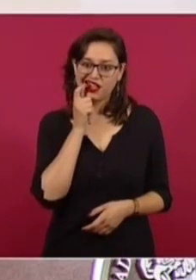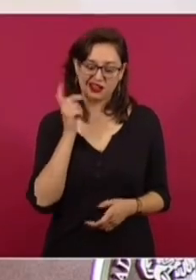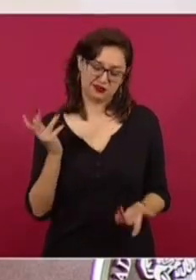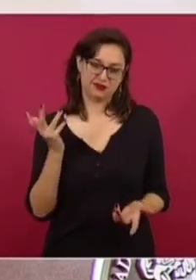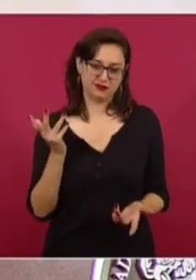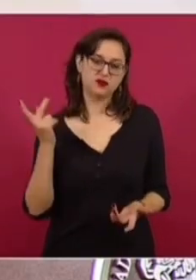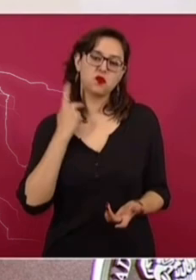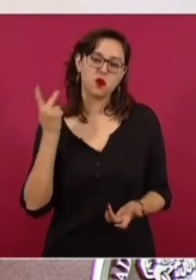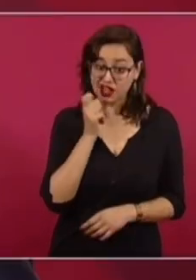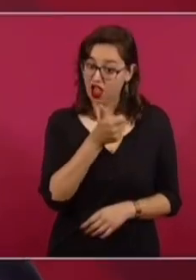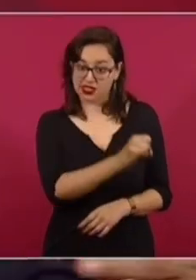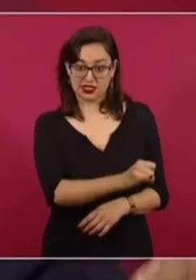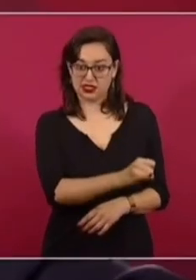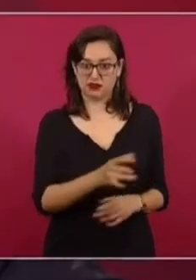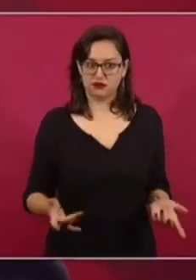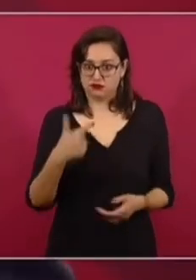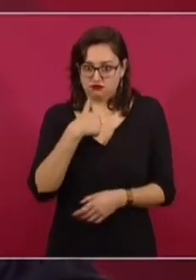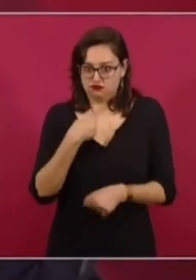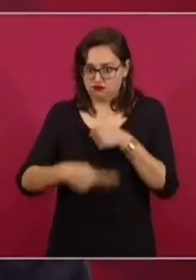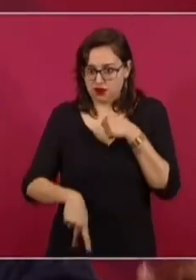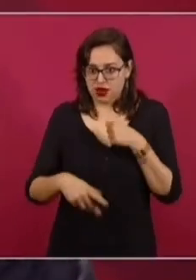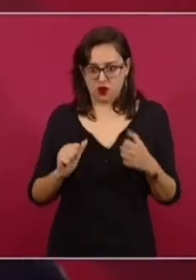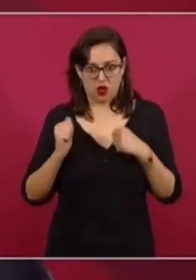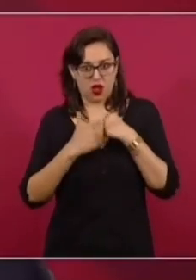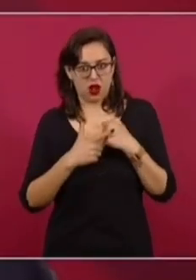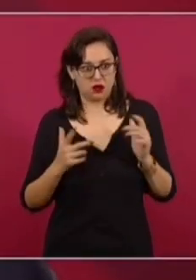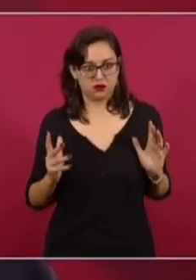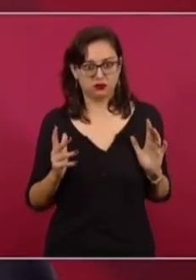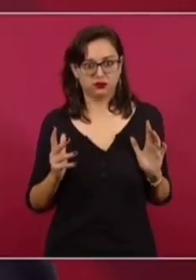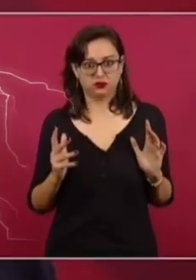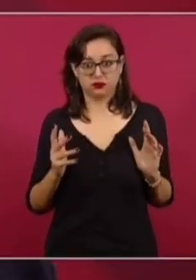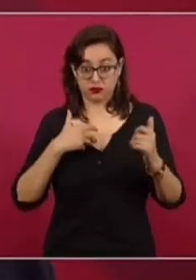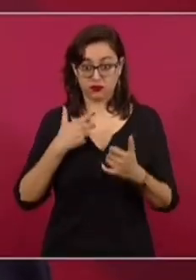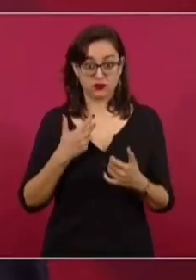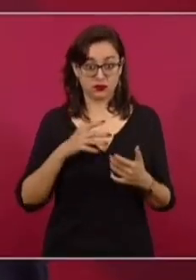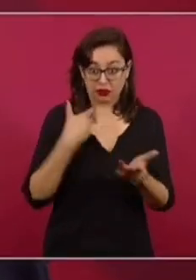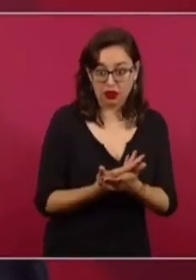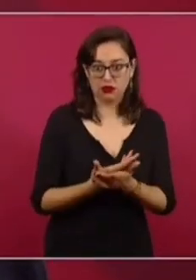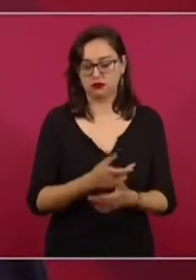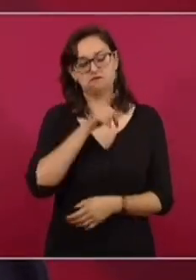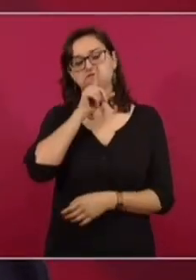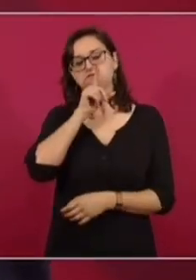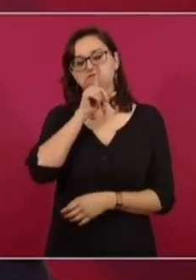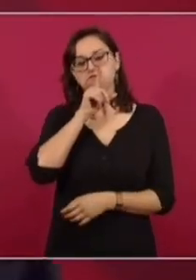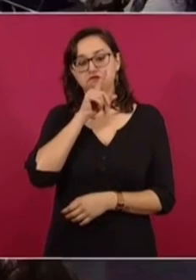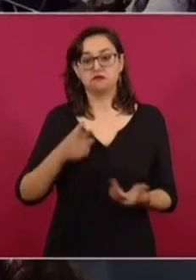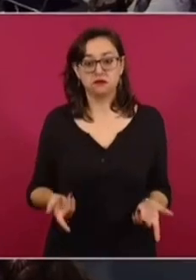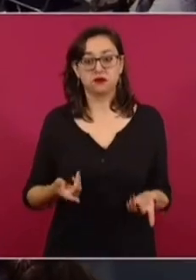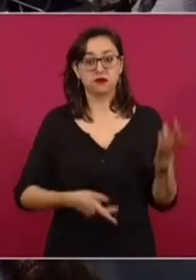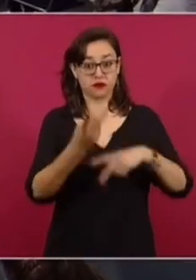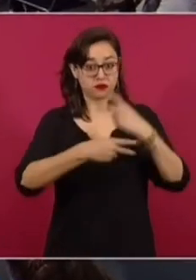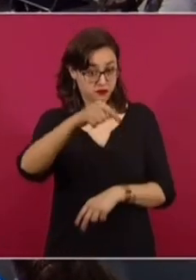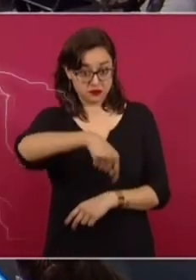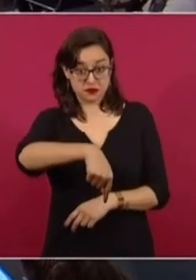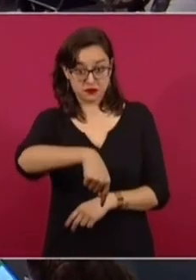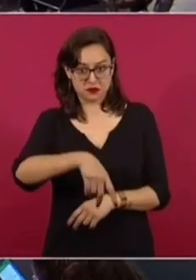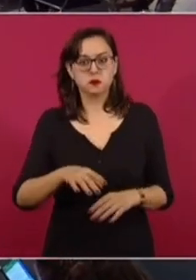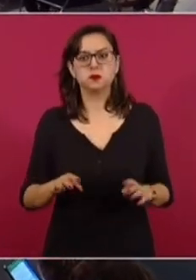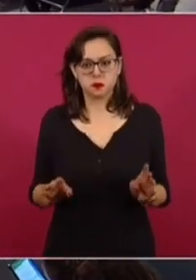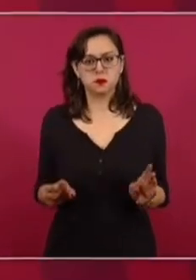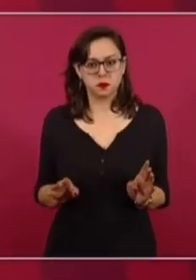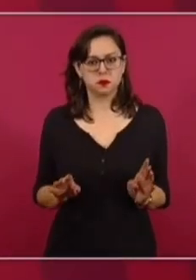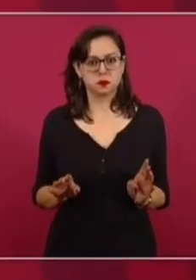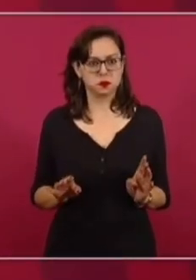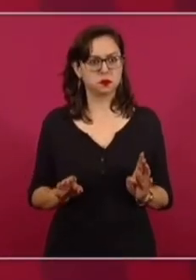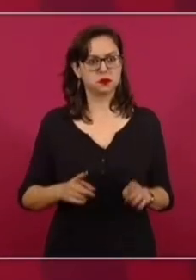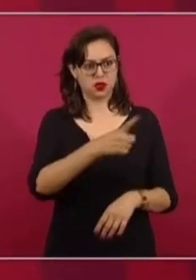o politiquero. Entonces, pues no voy a hacerles el juego. Si vienen aquí y eso, los que